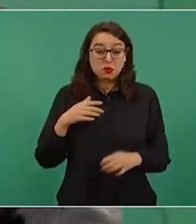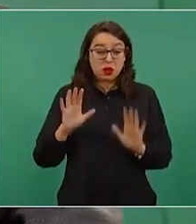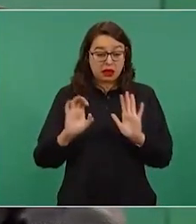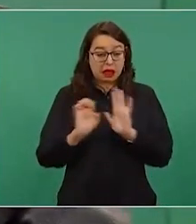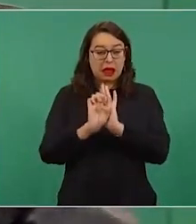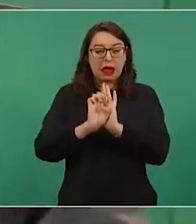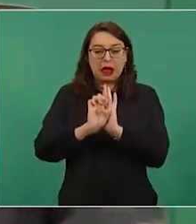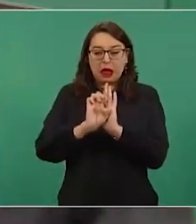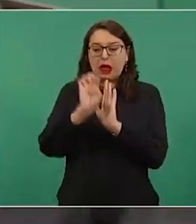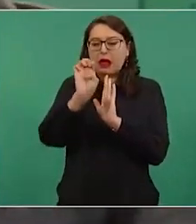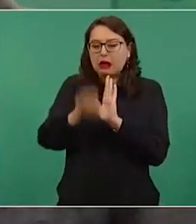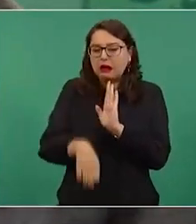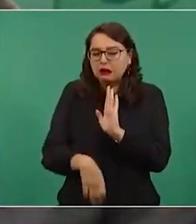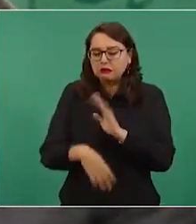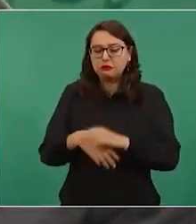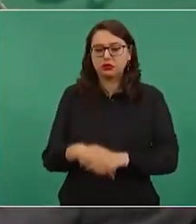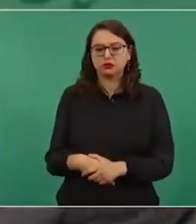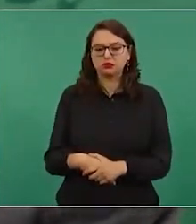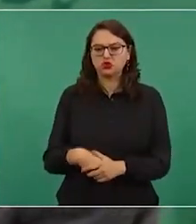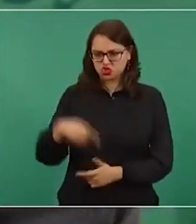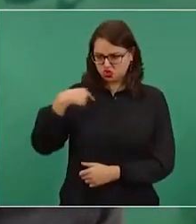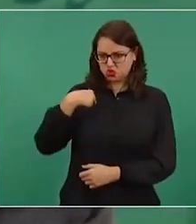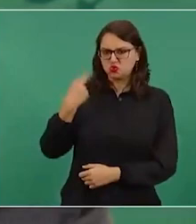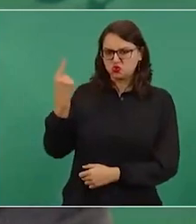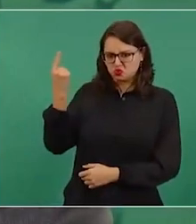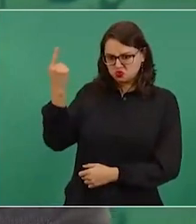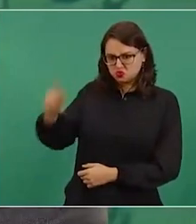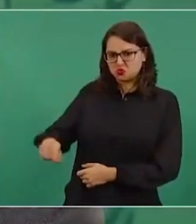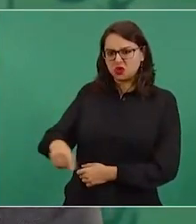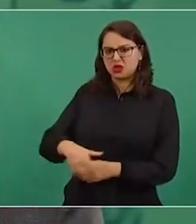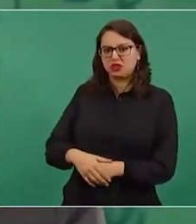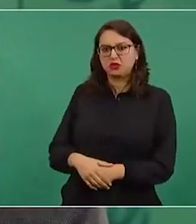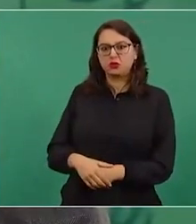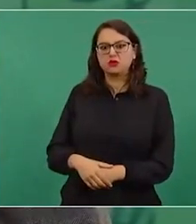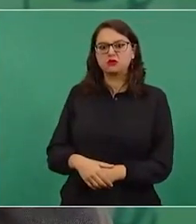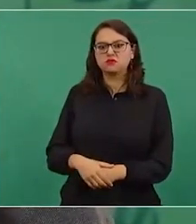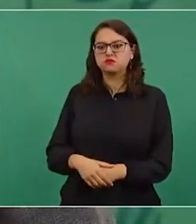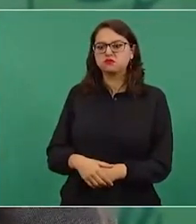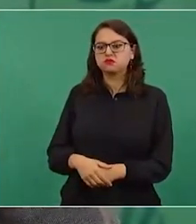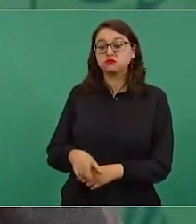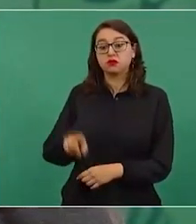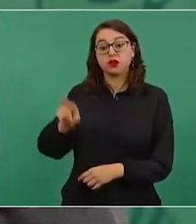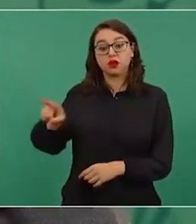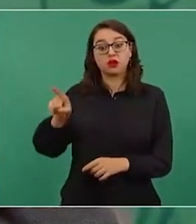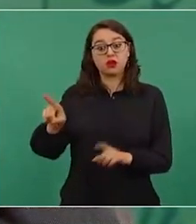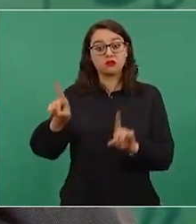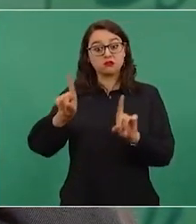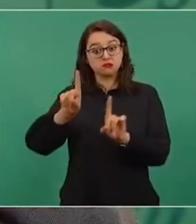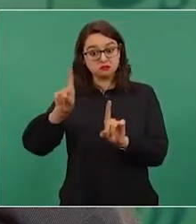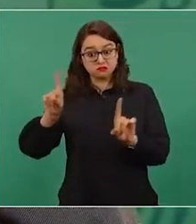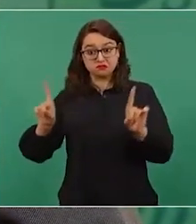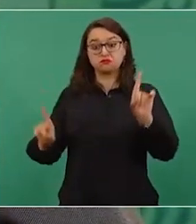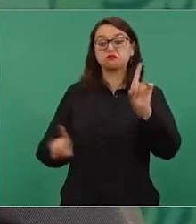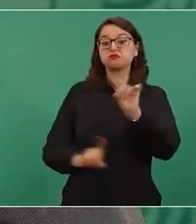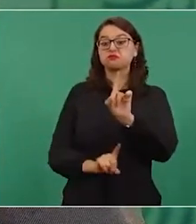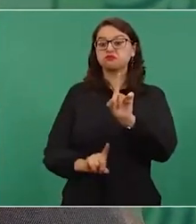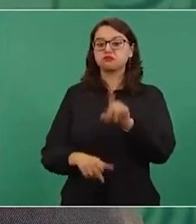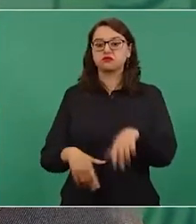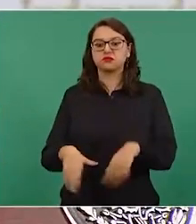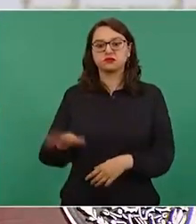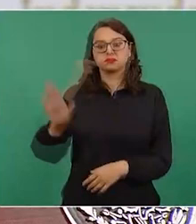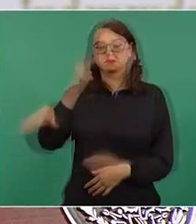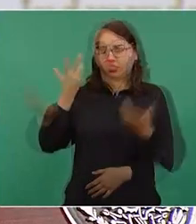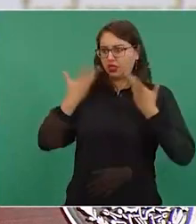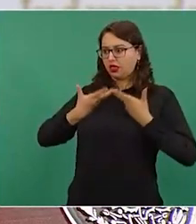imagínense la vergüenza para un presidente que un fiscal que es autónomo le